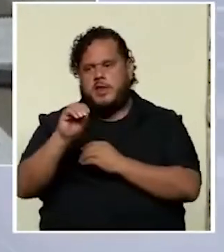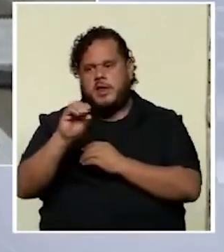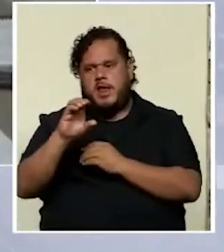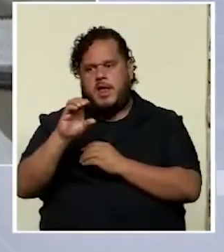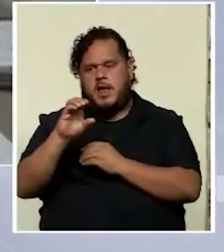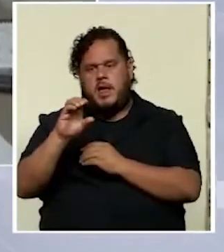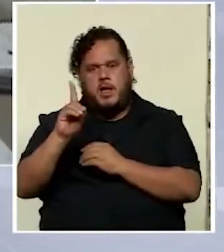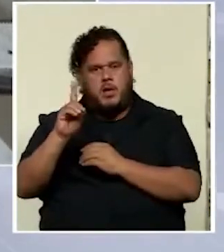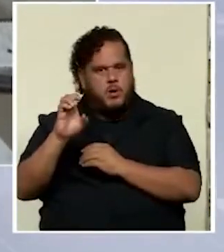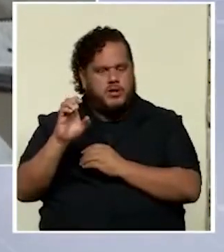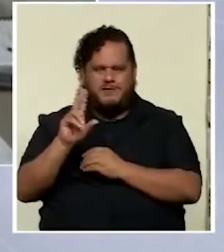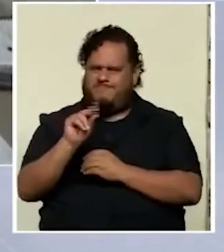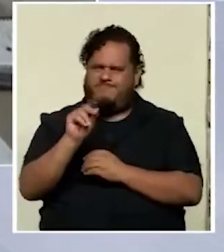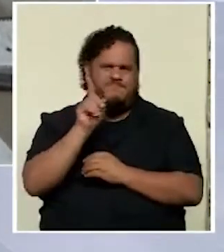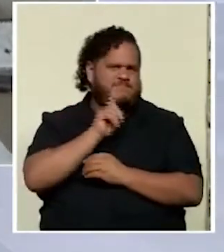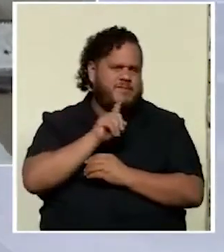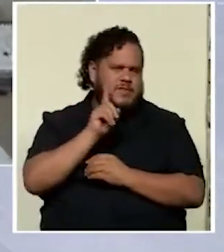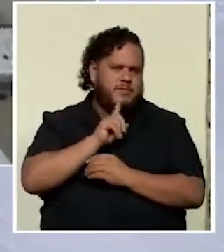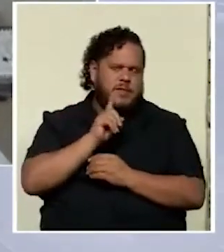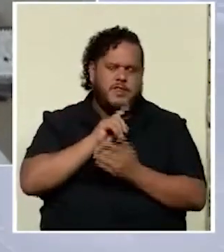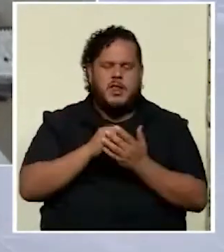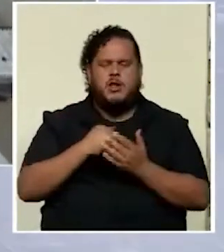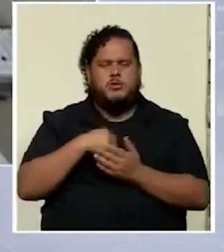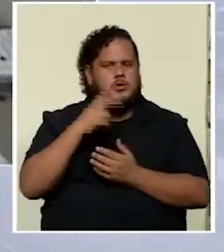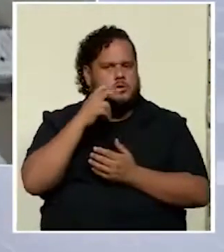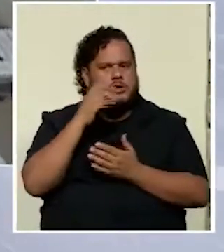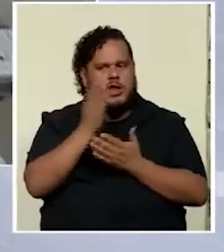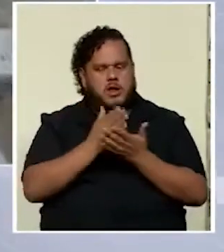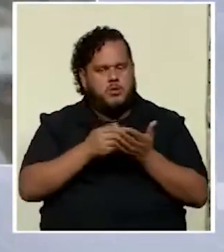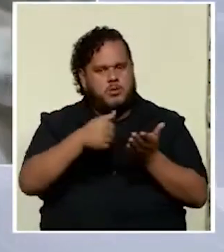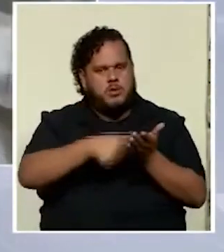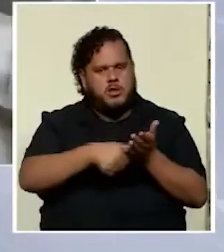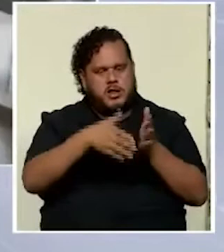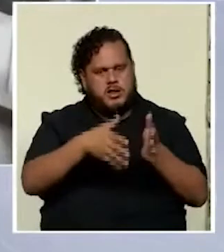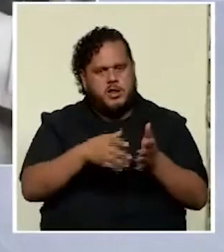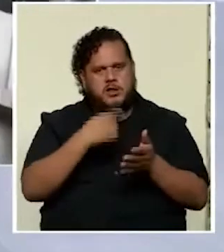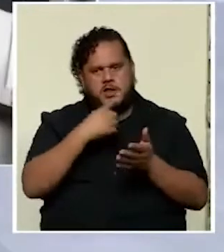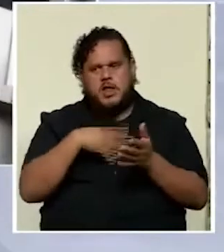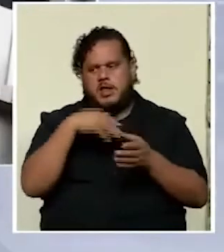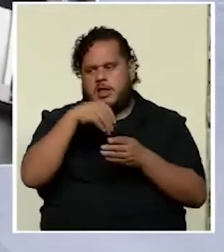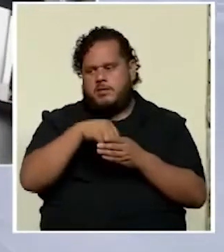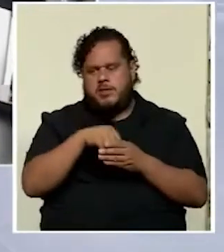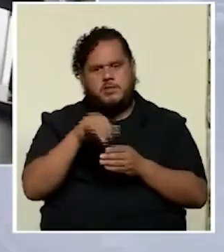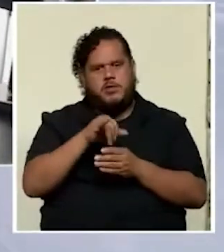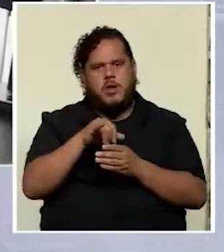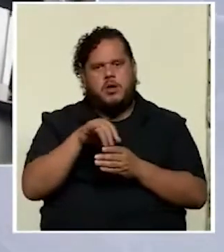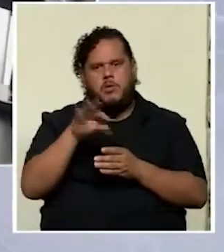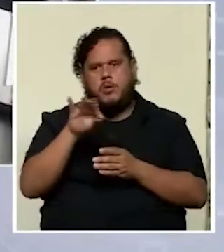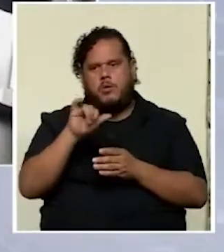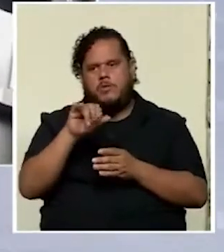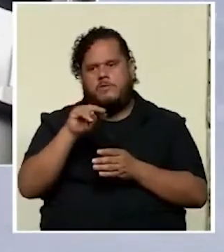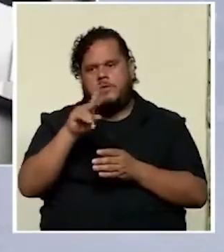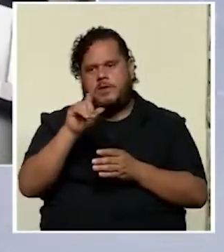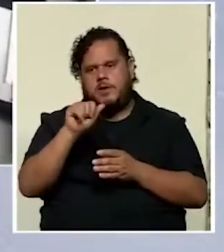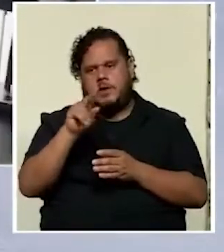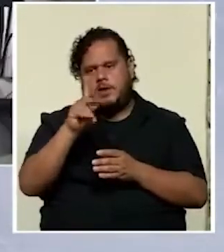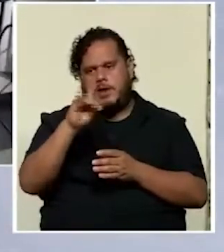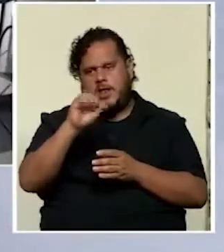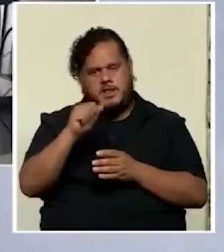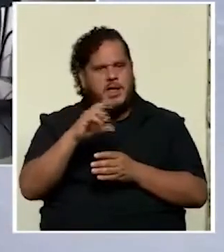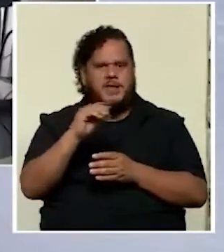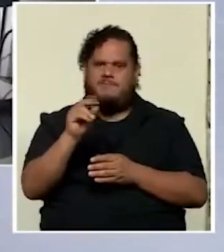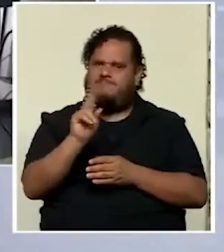cierto he escuchado digamos algunos candidatos decir bueno que invertimos como Finlandia y no es así verdad los países